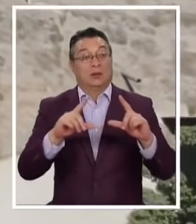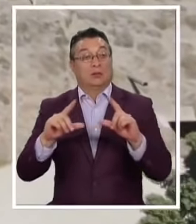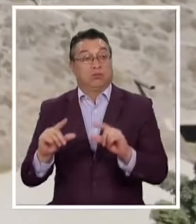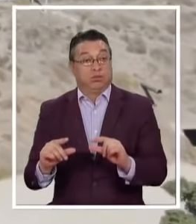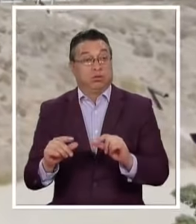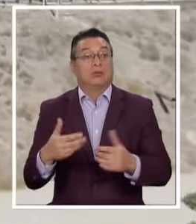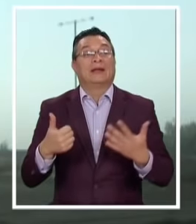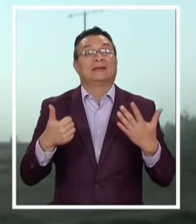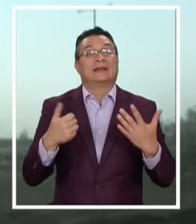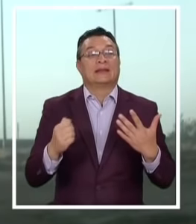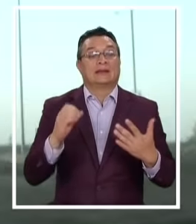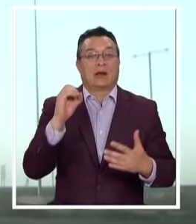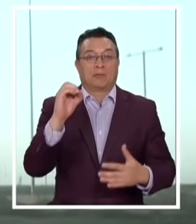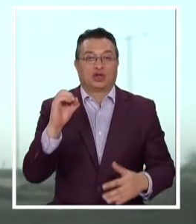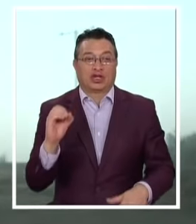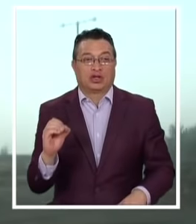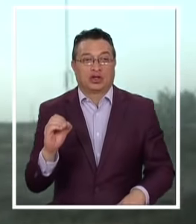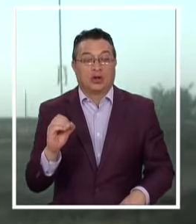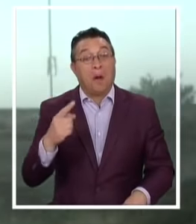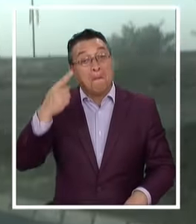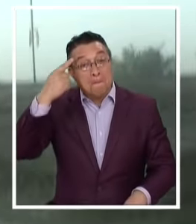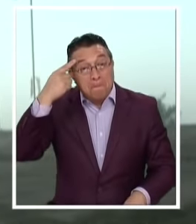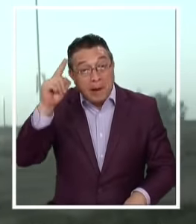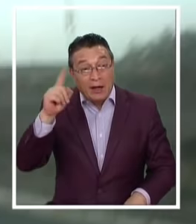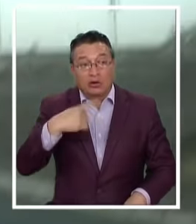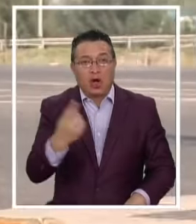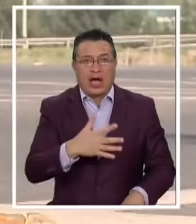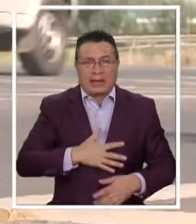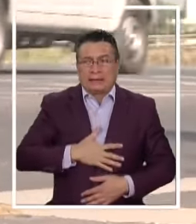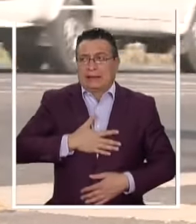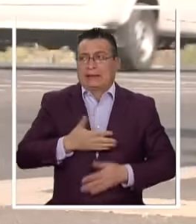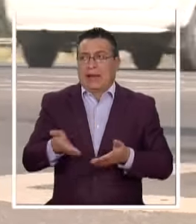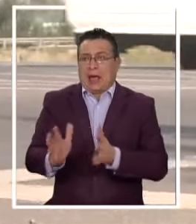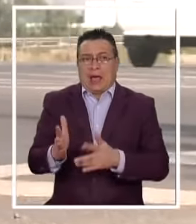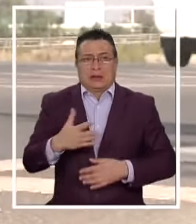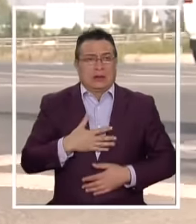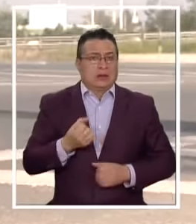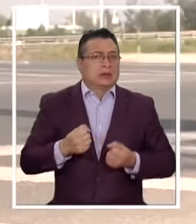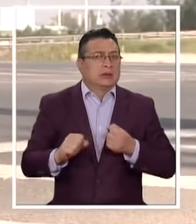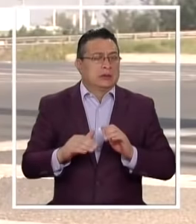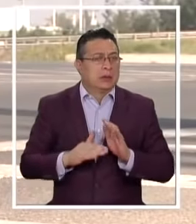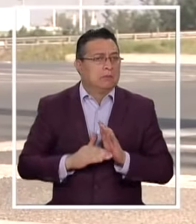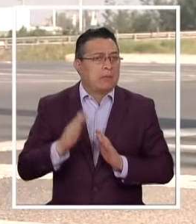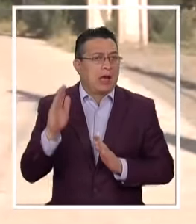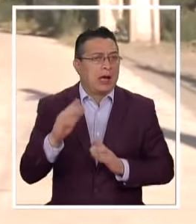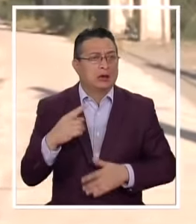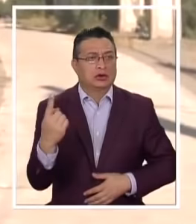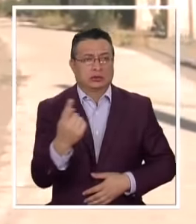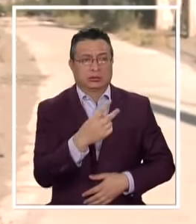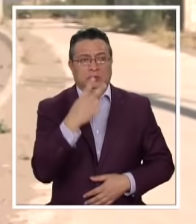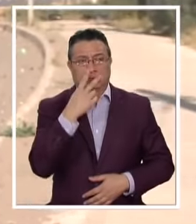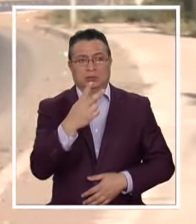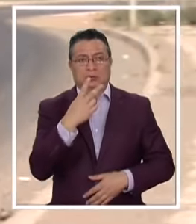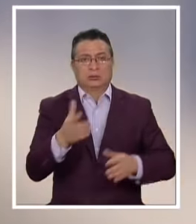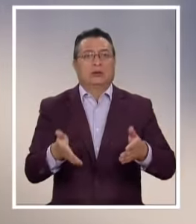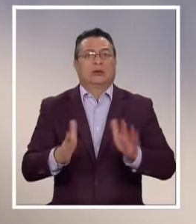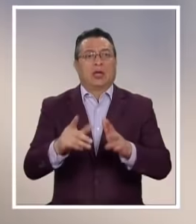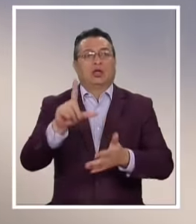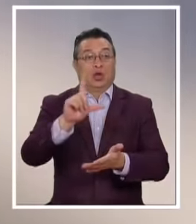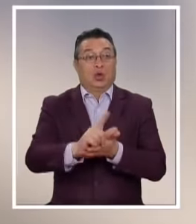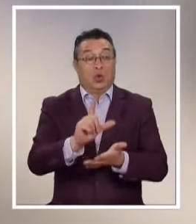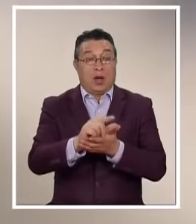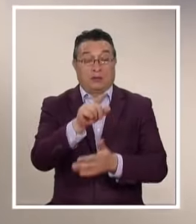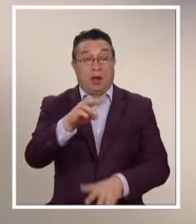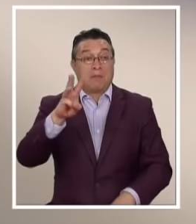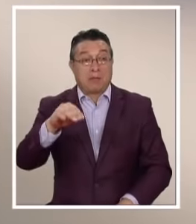estos delitos Del 60% Sin embargo La sensación en la calle Es distinta Así al menos Lo creen Quienes transitan Por el lugar